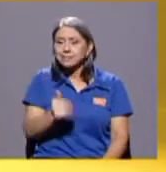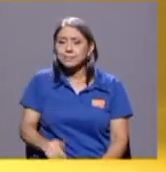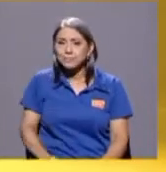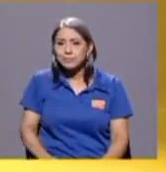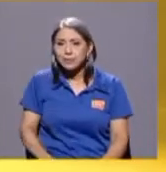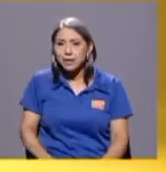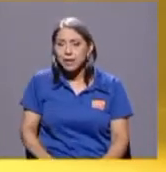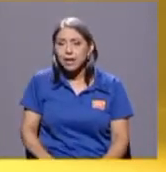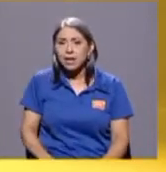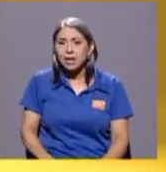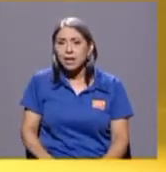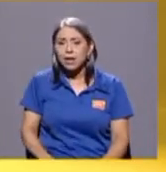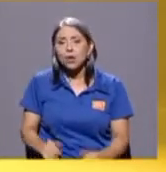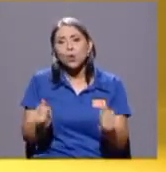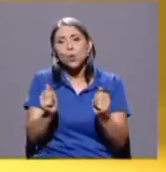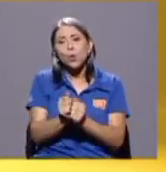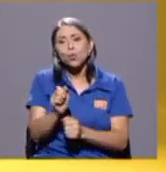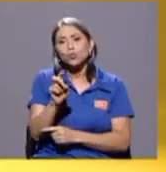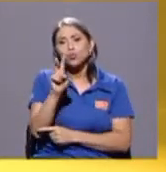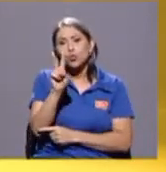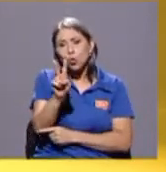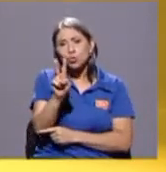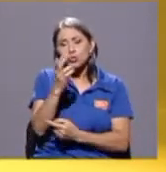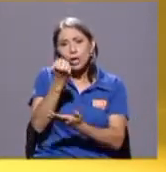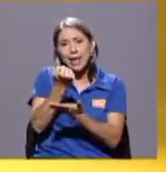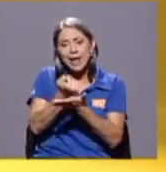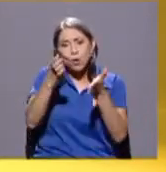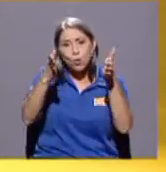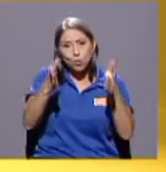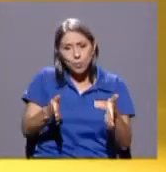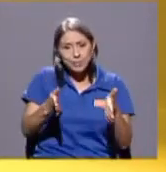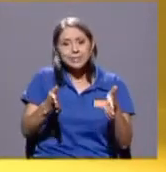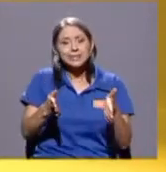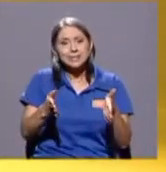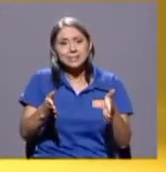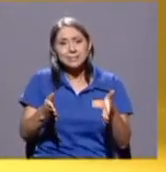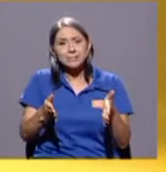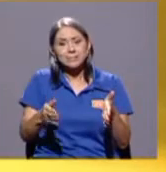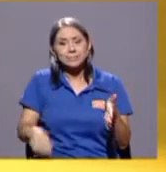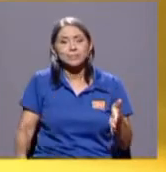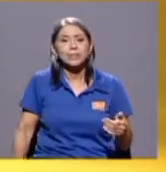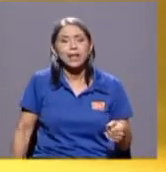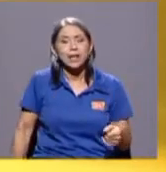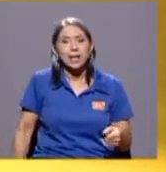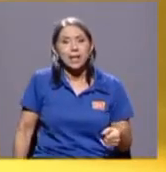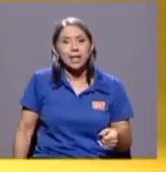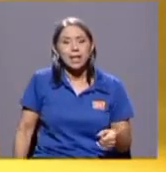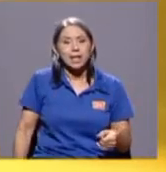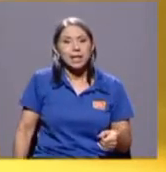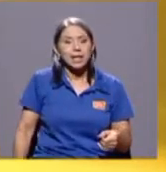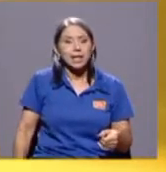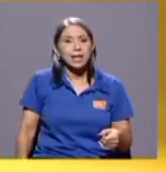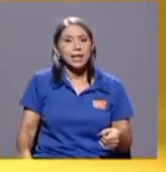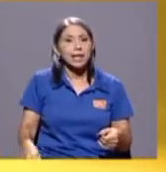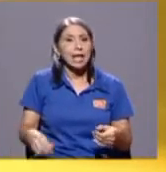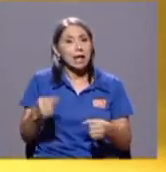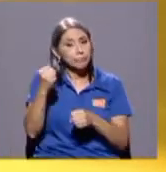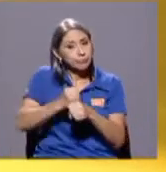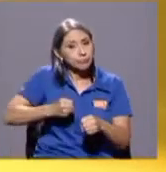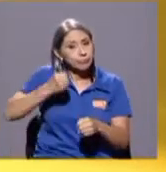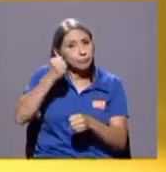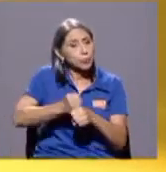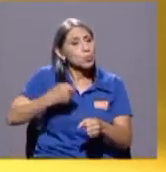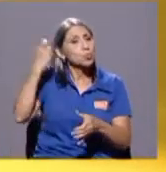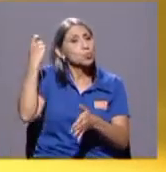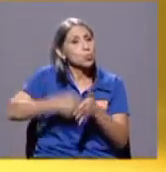economistas que han hecho mucho por el país.